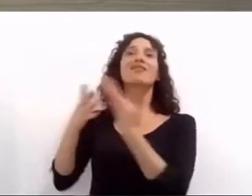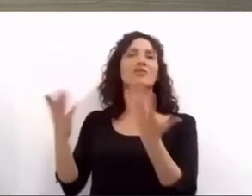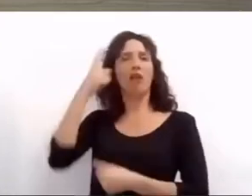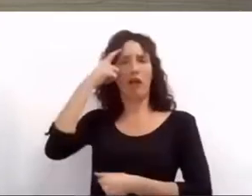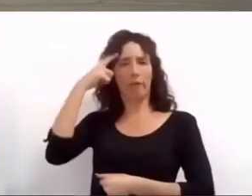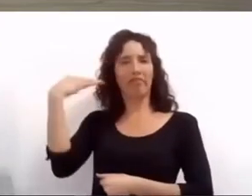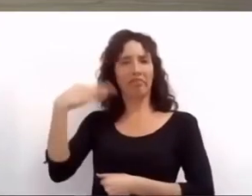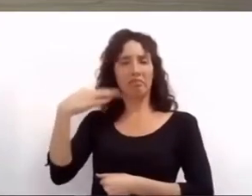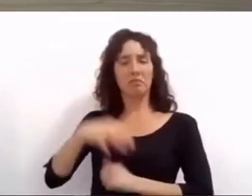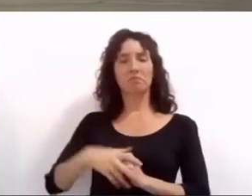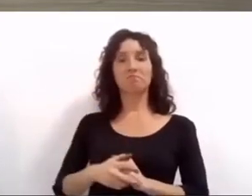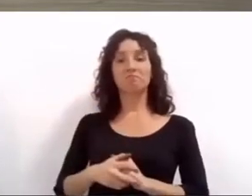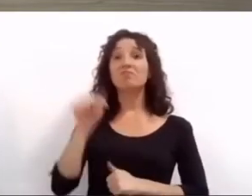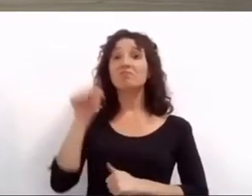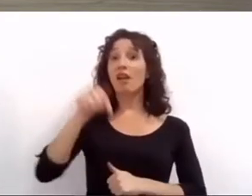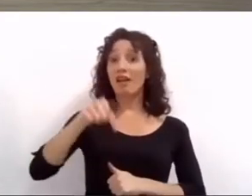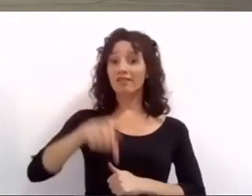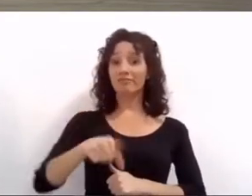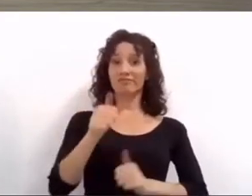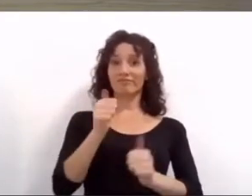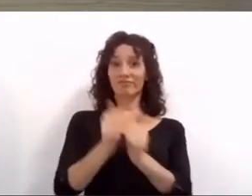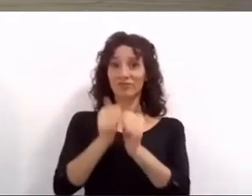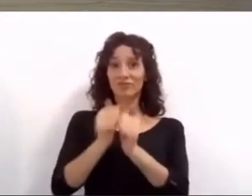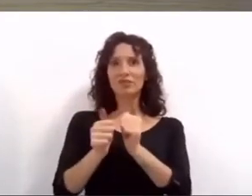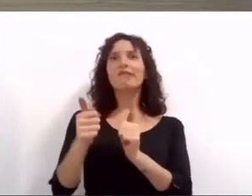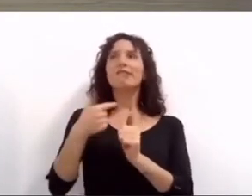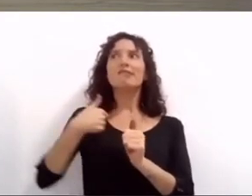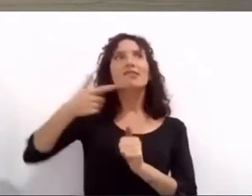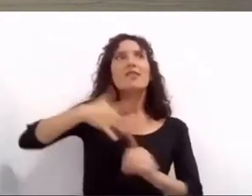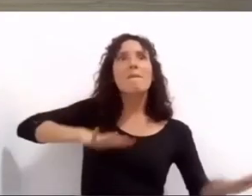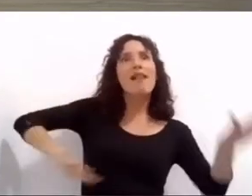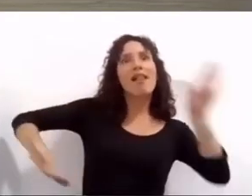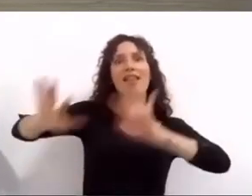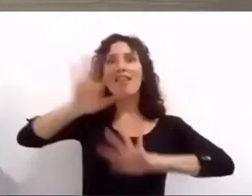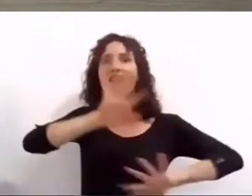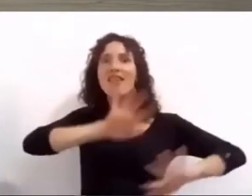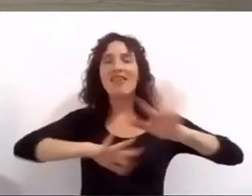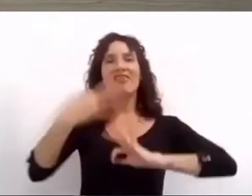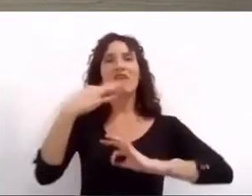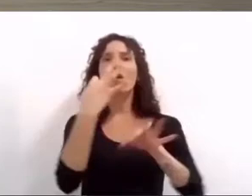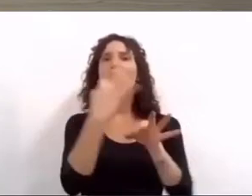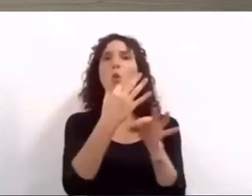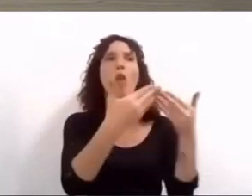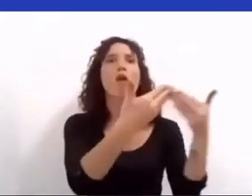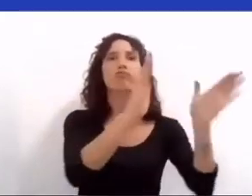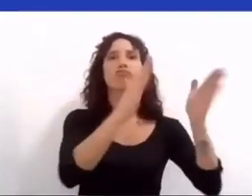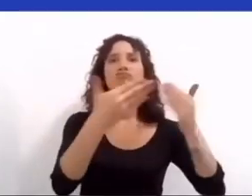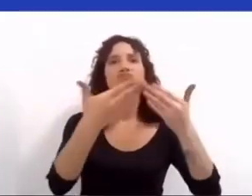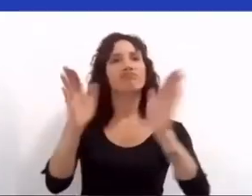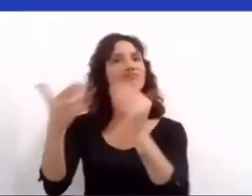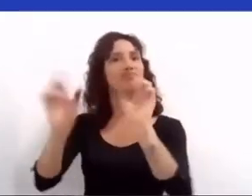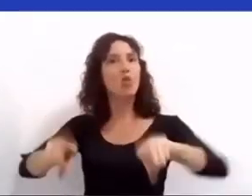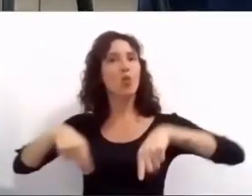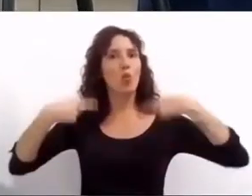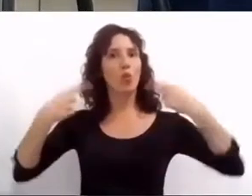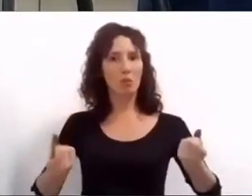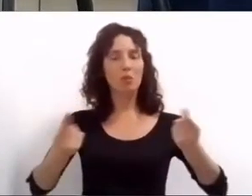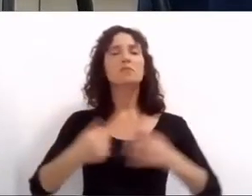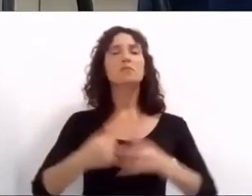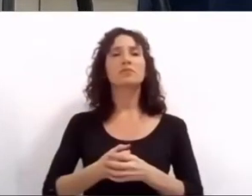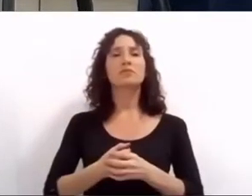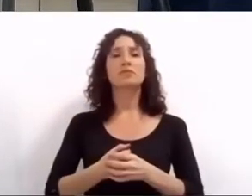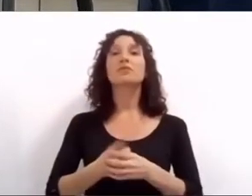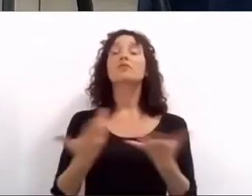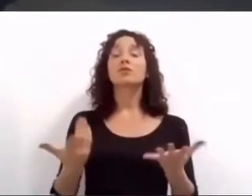se prepara para la vuelta a clases esto implica la necesidad de que haya instancias presenciales está presente